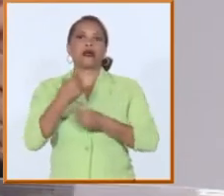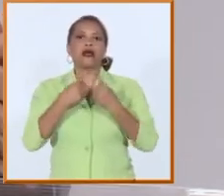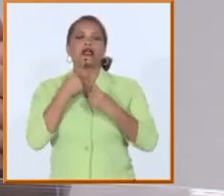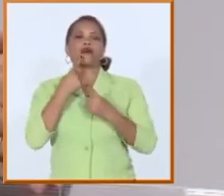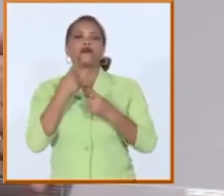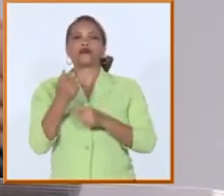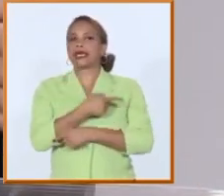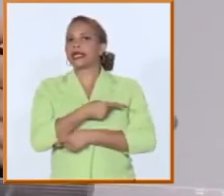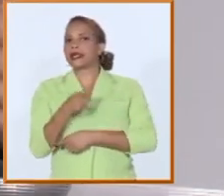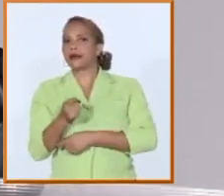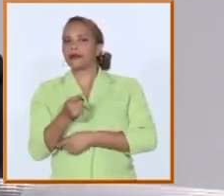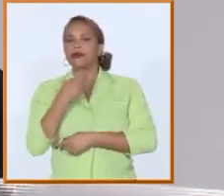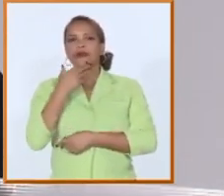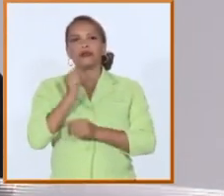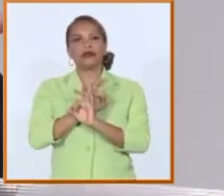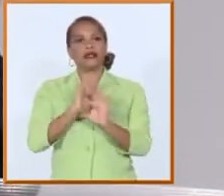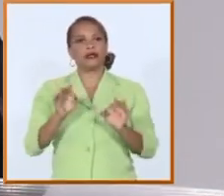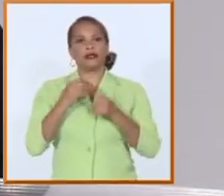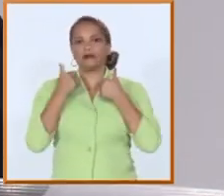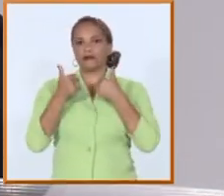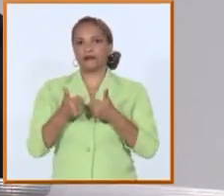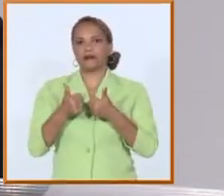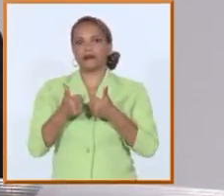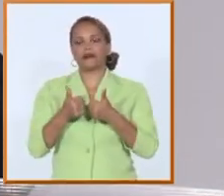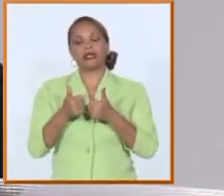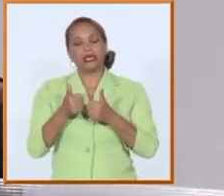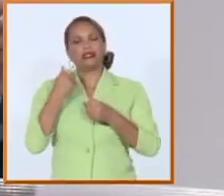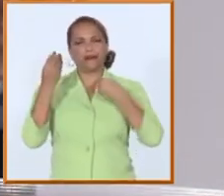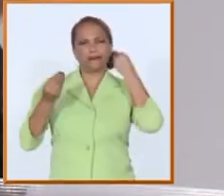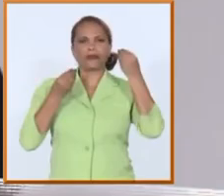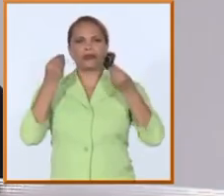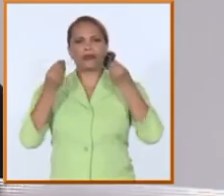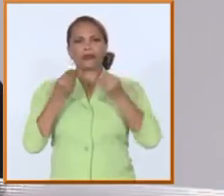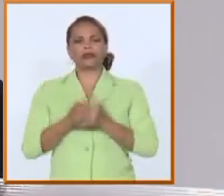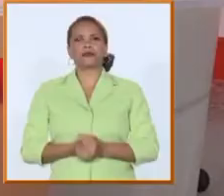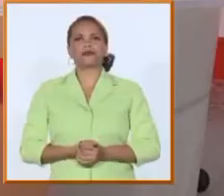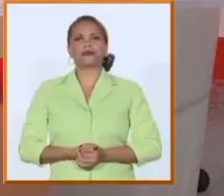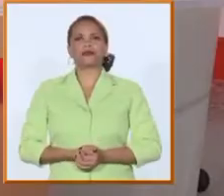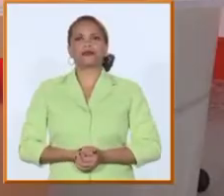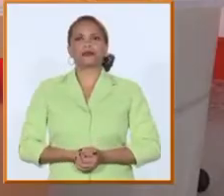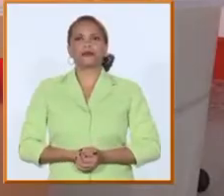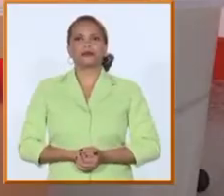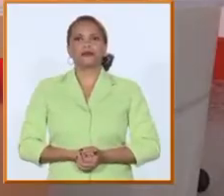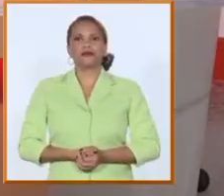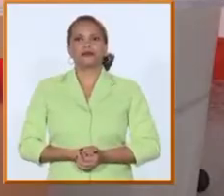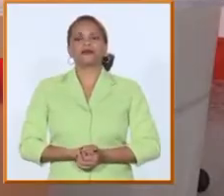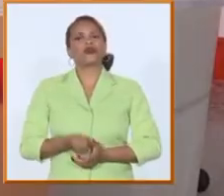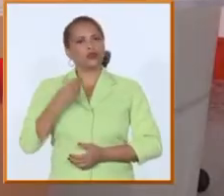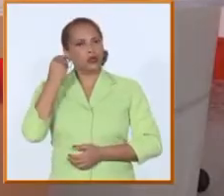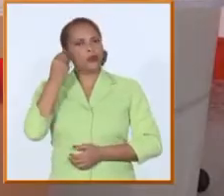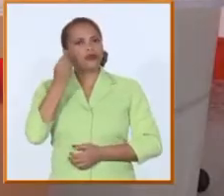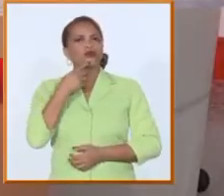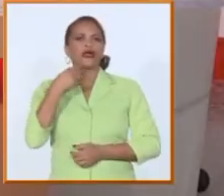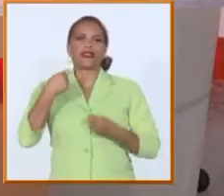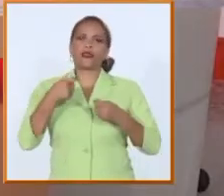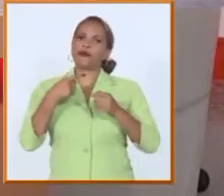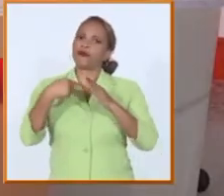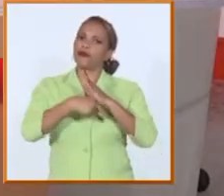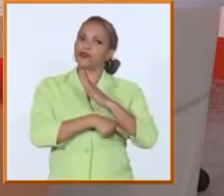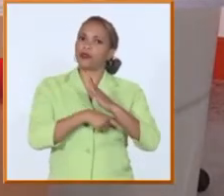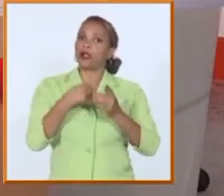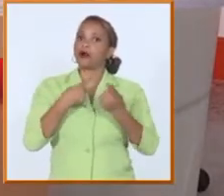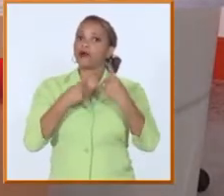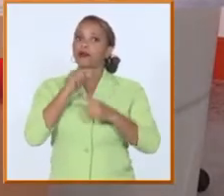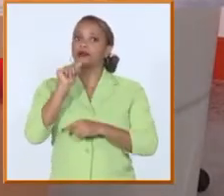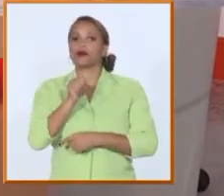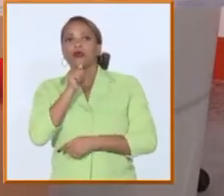y con la calidad posible yo creo que eso también si estás de acuerdo podemos dedicarle yo creo que hay que profundizar un poquito porque son los temas que las personas